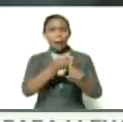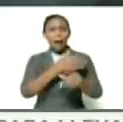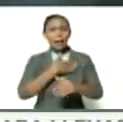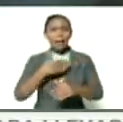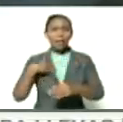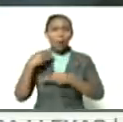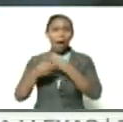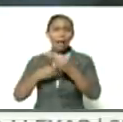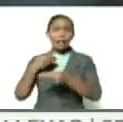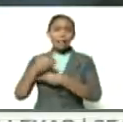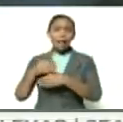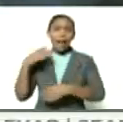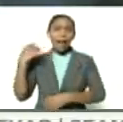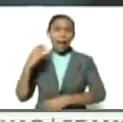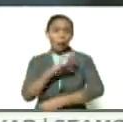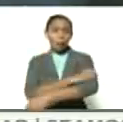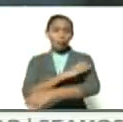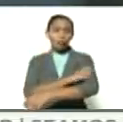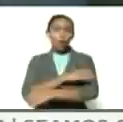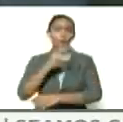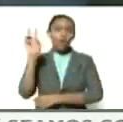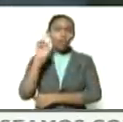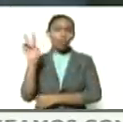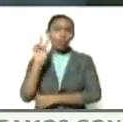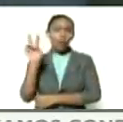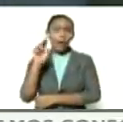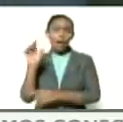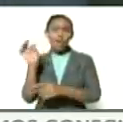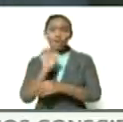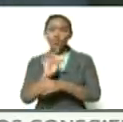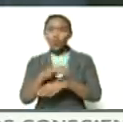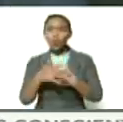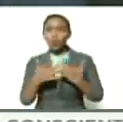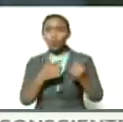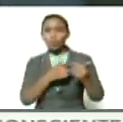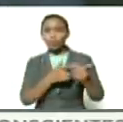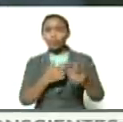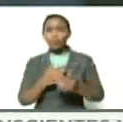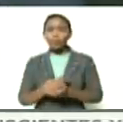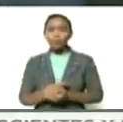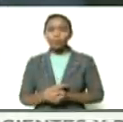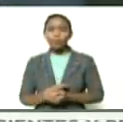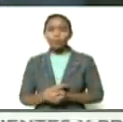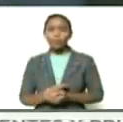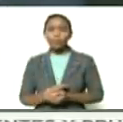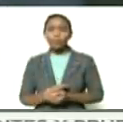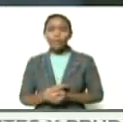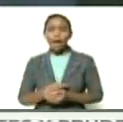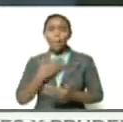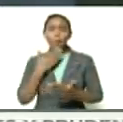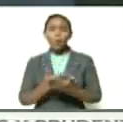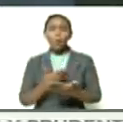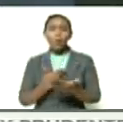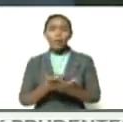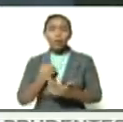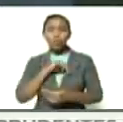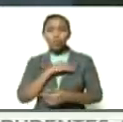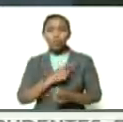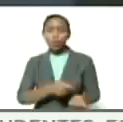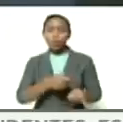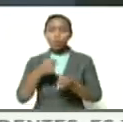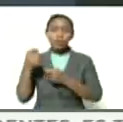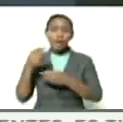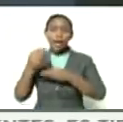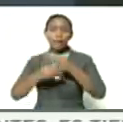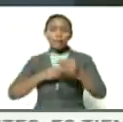generar la derecha venezolana y en función de eso bueno es una propuesta que nosotros llevamos también